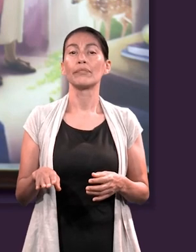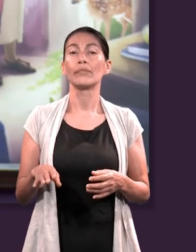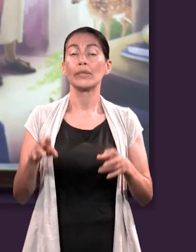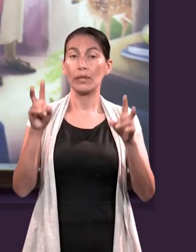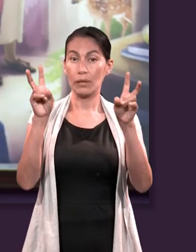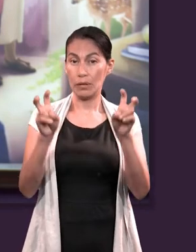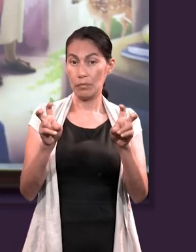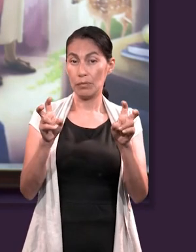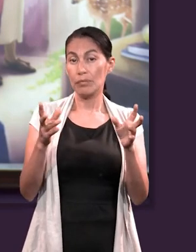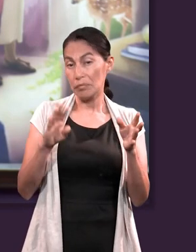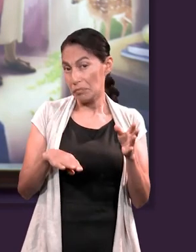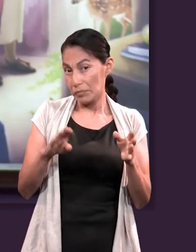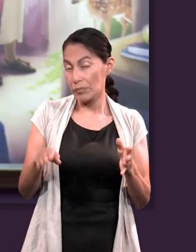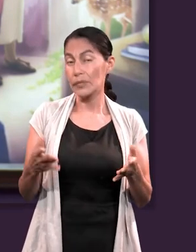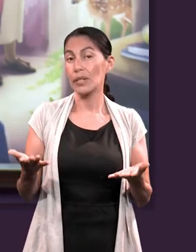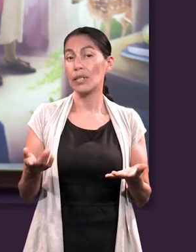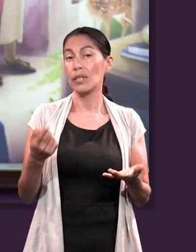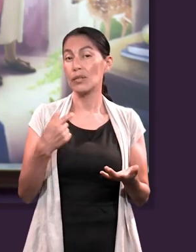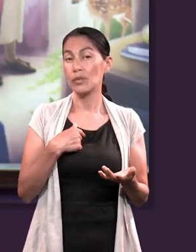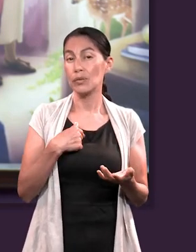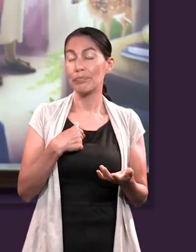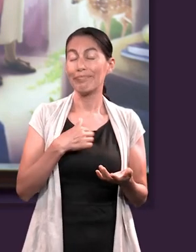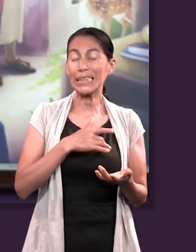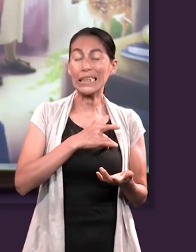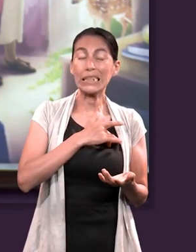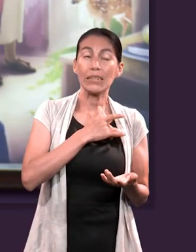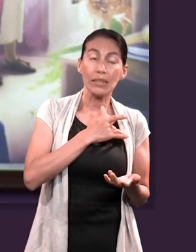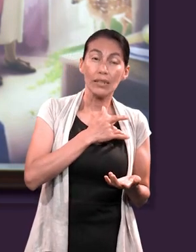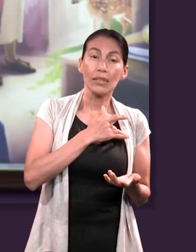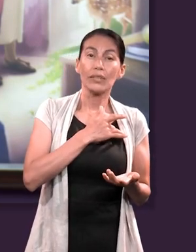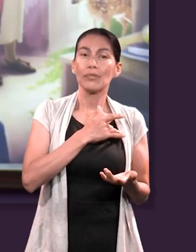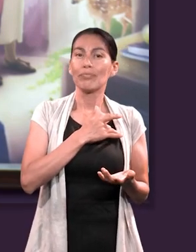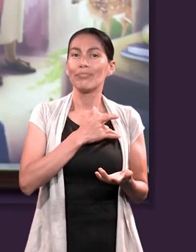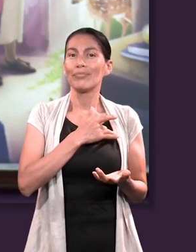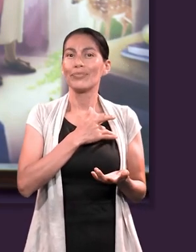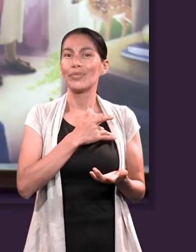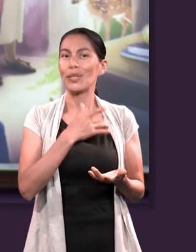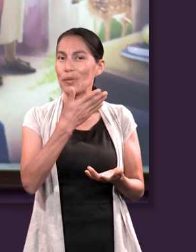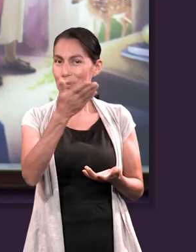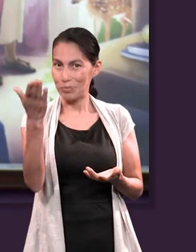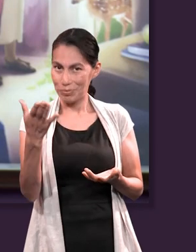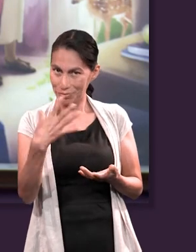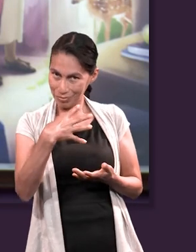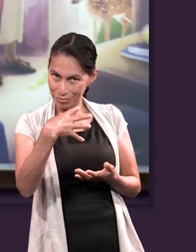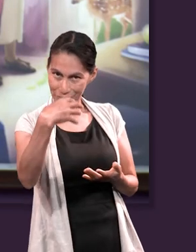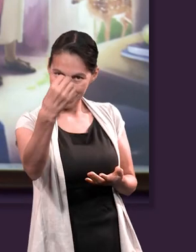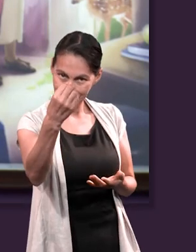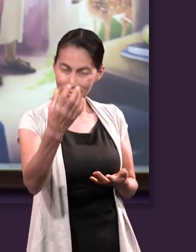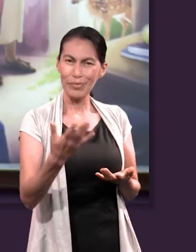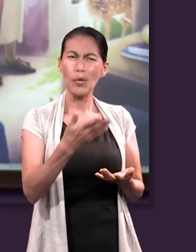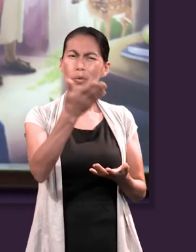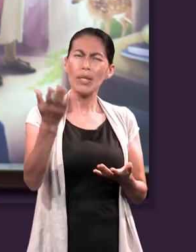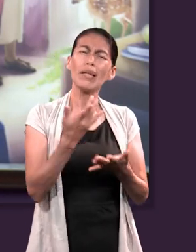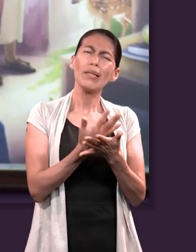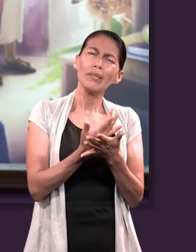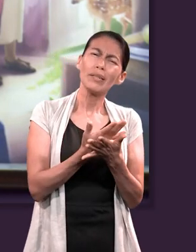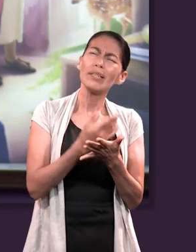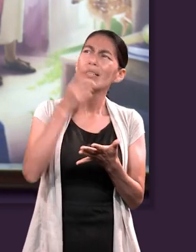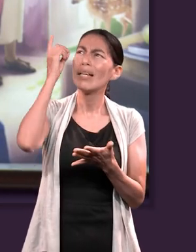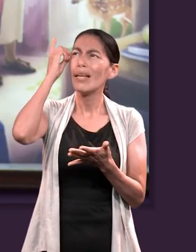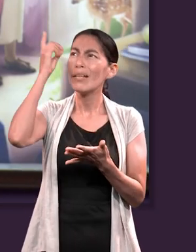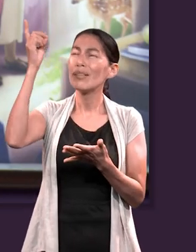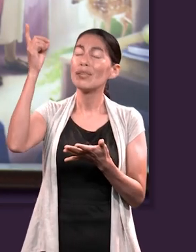el tema de la muerte, yo siento y también quiero animar y quiero